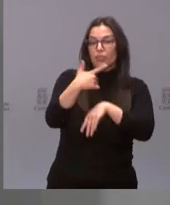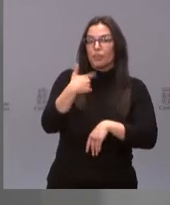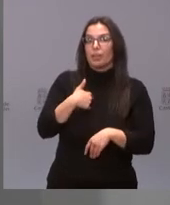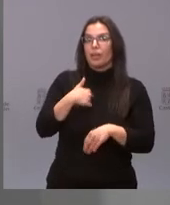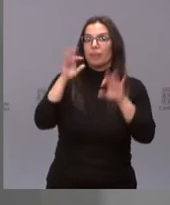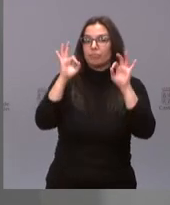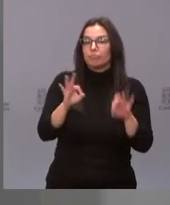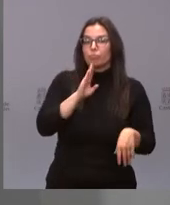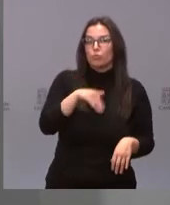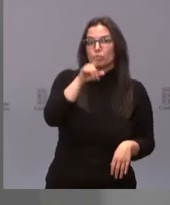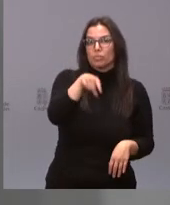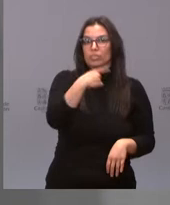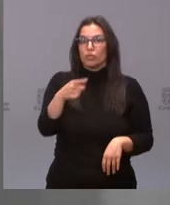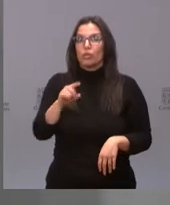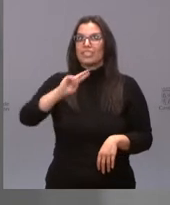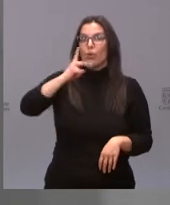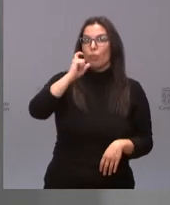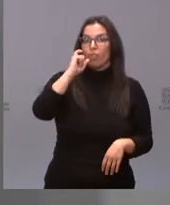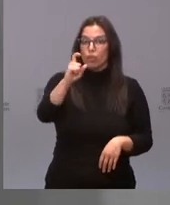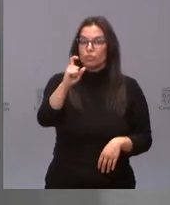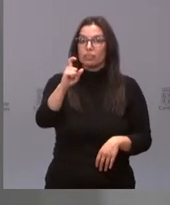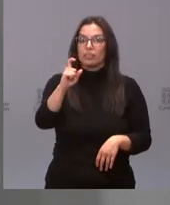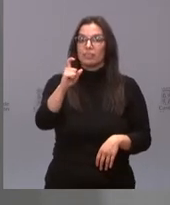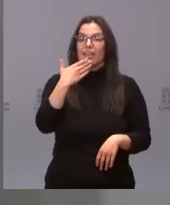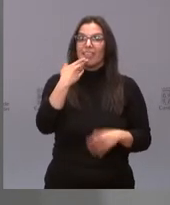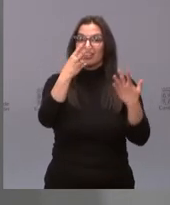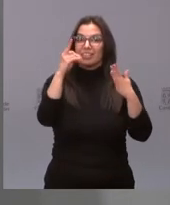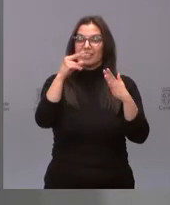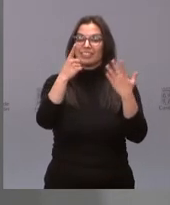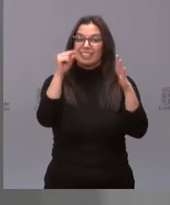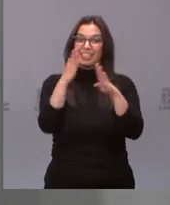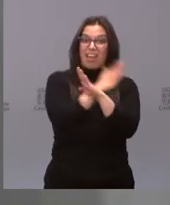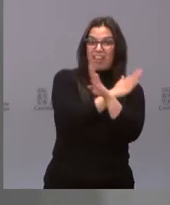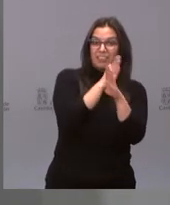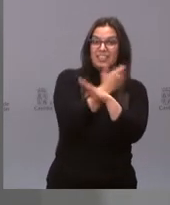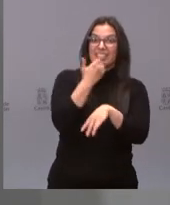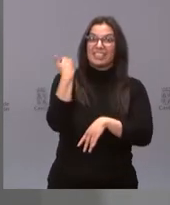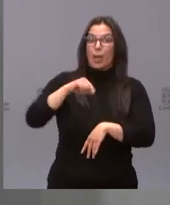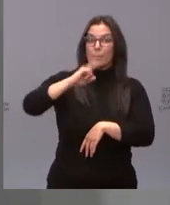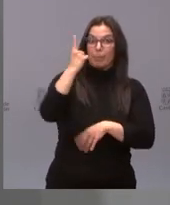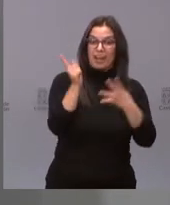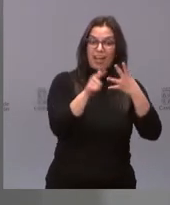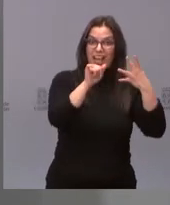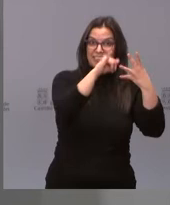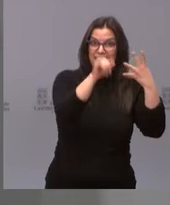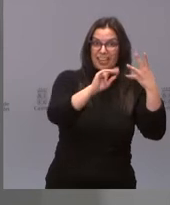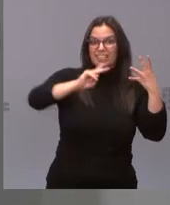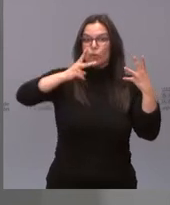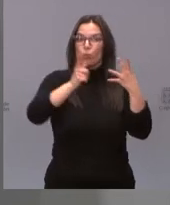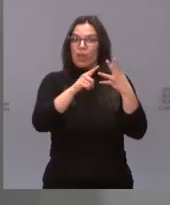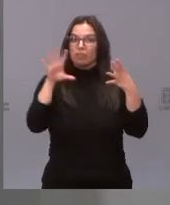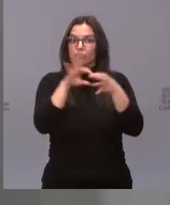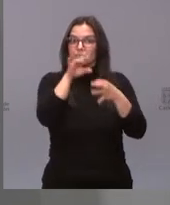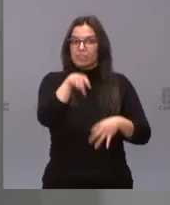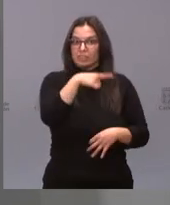sobre la idoneidad de administrar segundas dosis a los menores de 60 años ya vacunados con AstraZeneca, así como poder ampliar